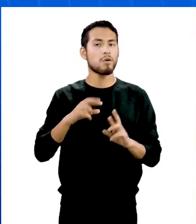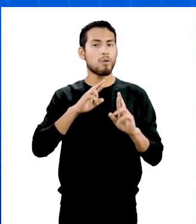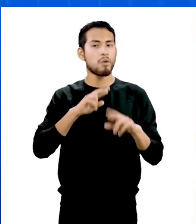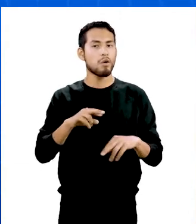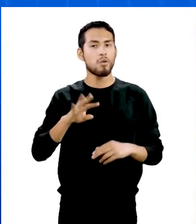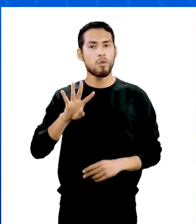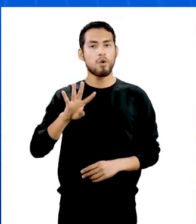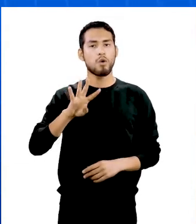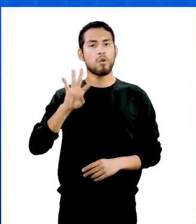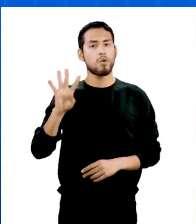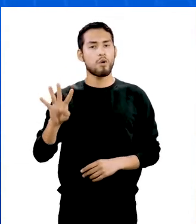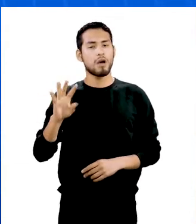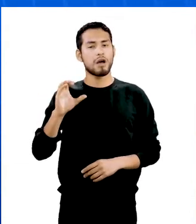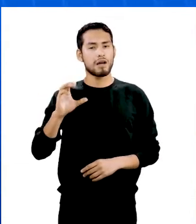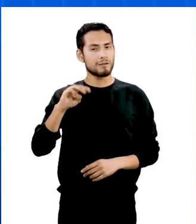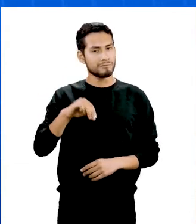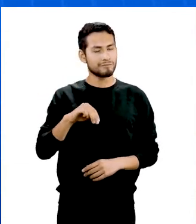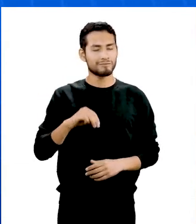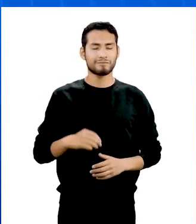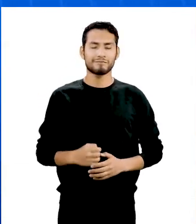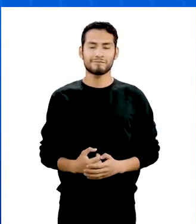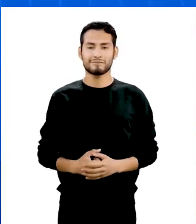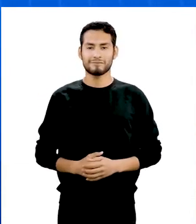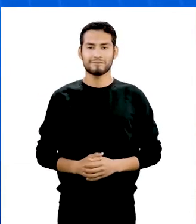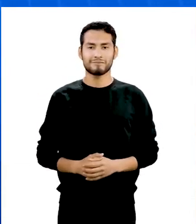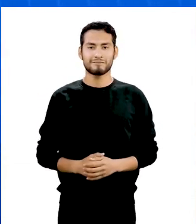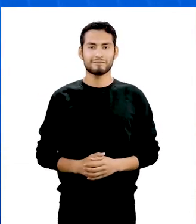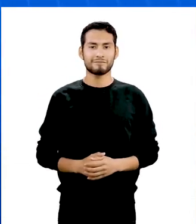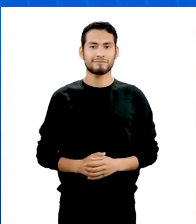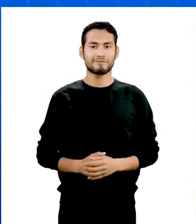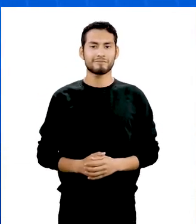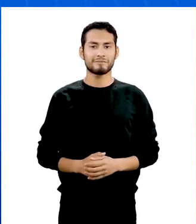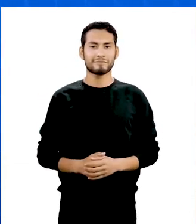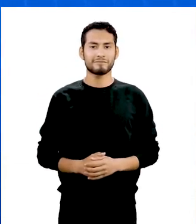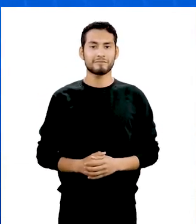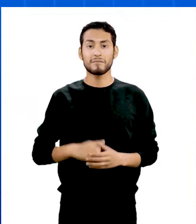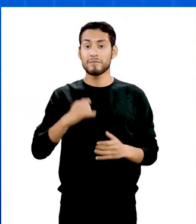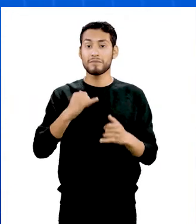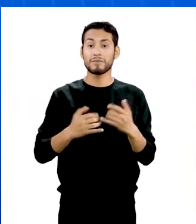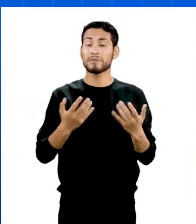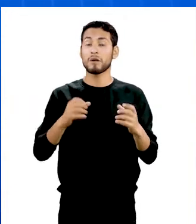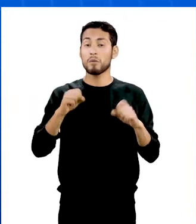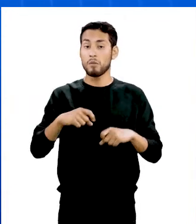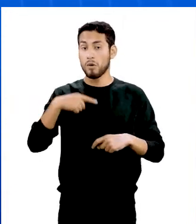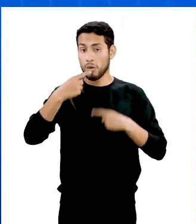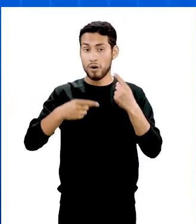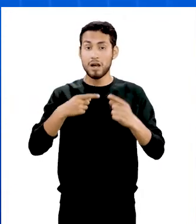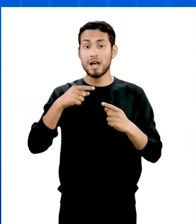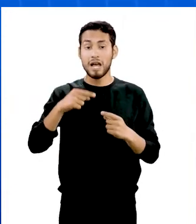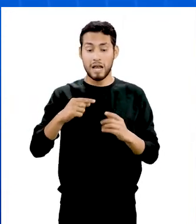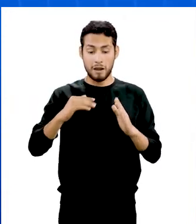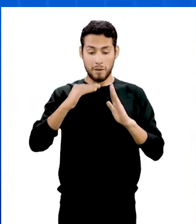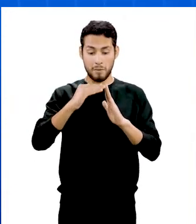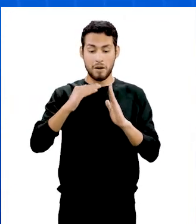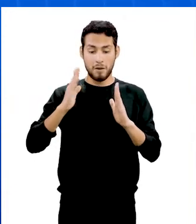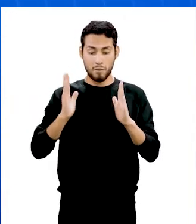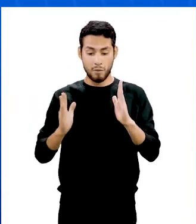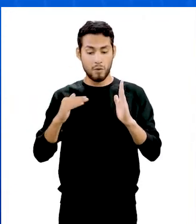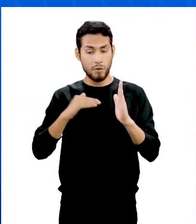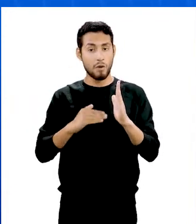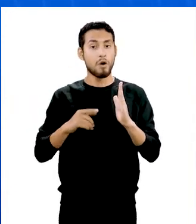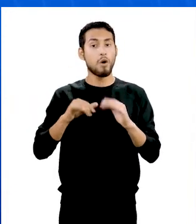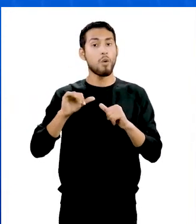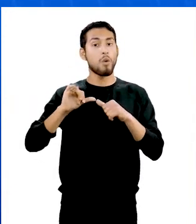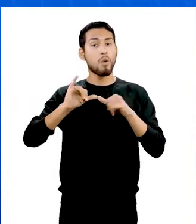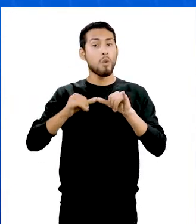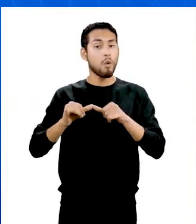resultado 44 centímetros. Y para culminar, mencionamos que el perímetro de un polígono